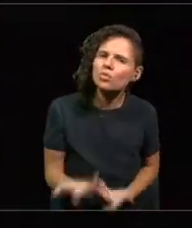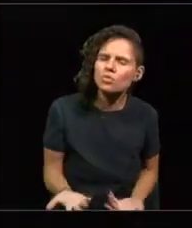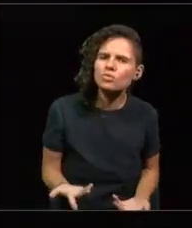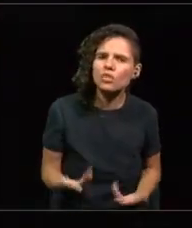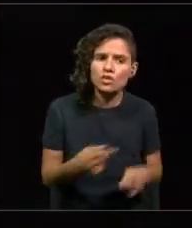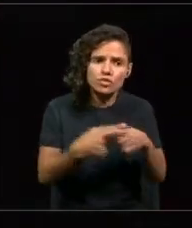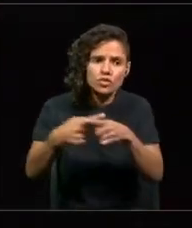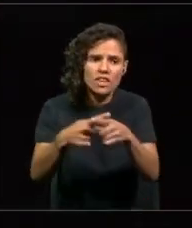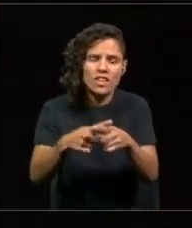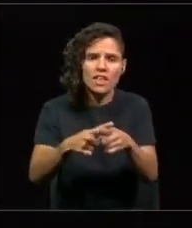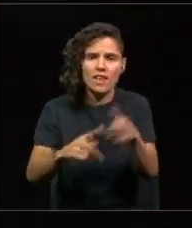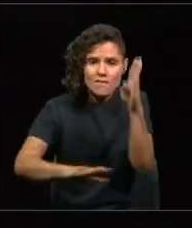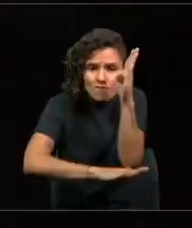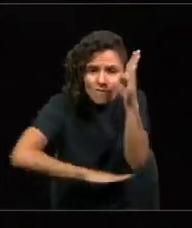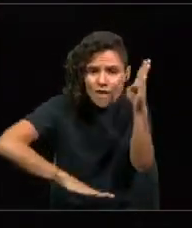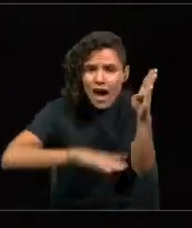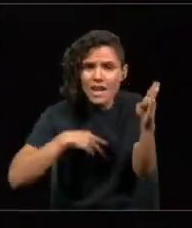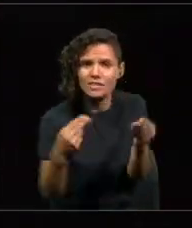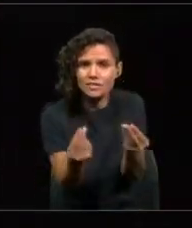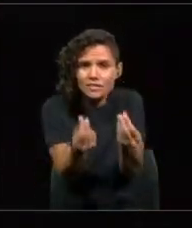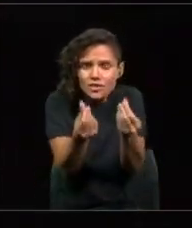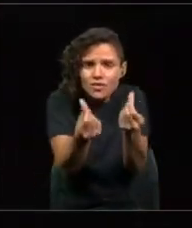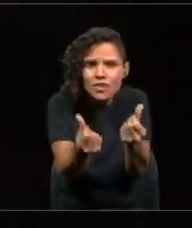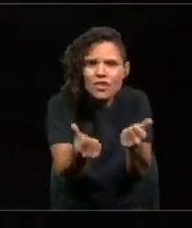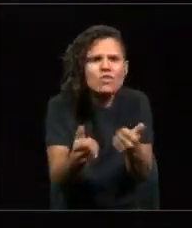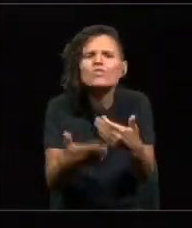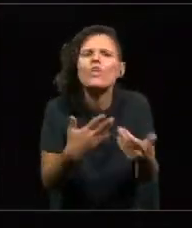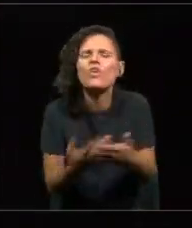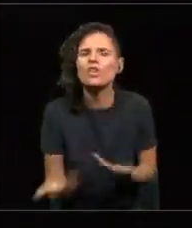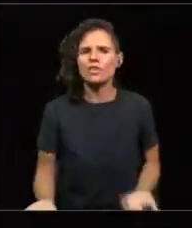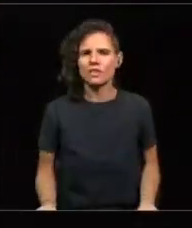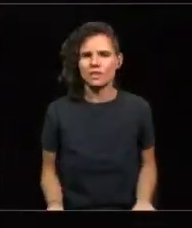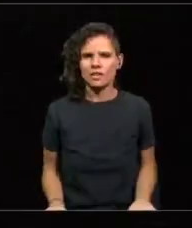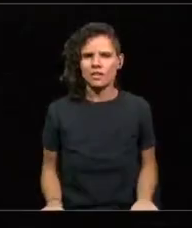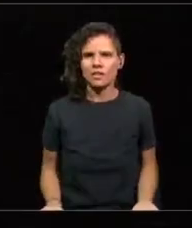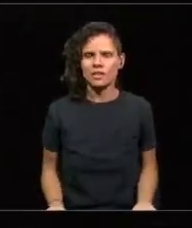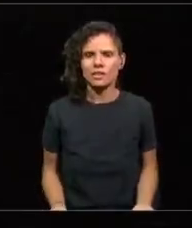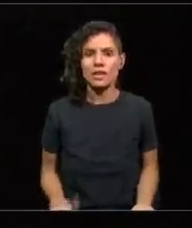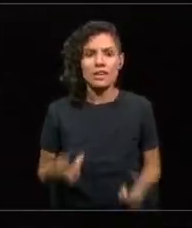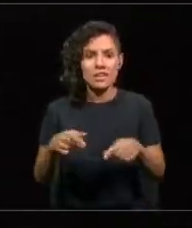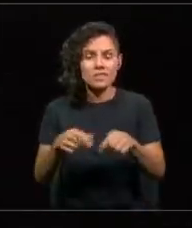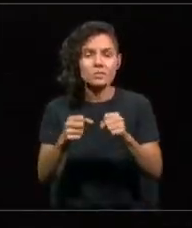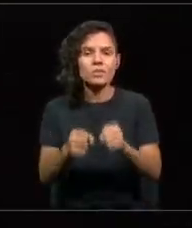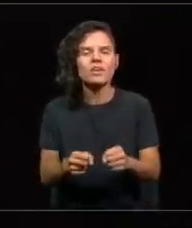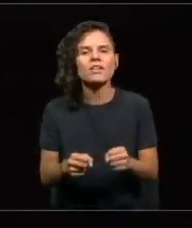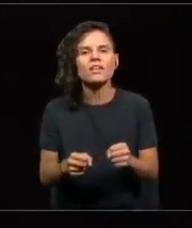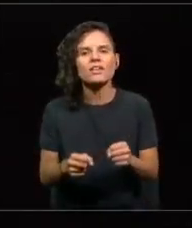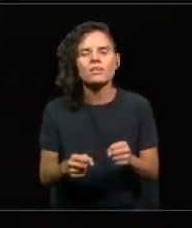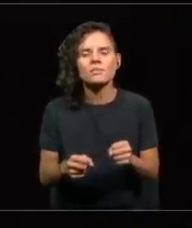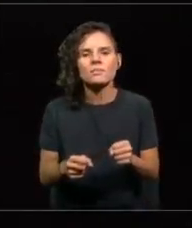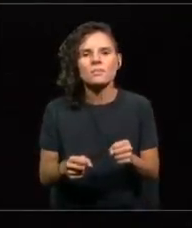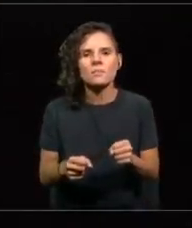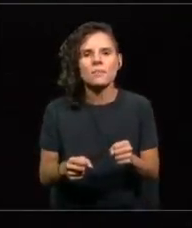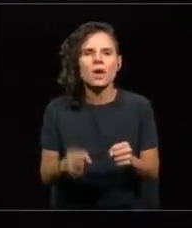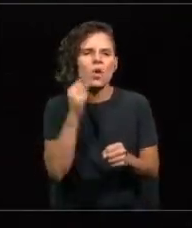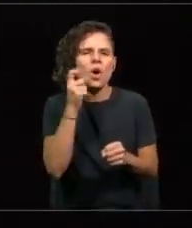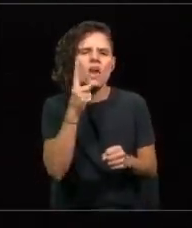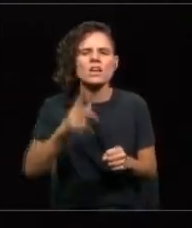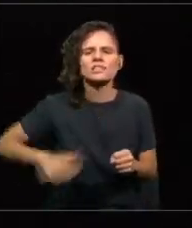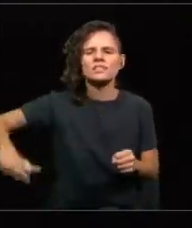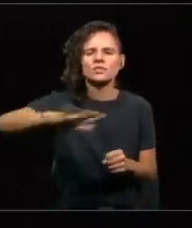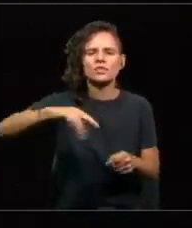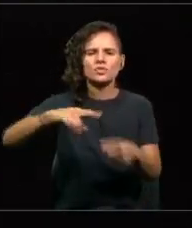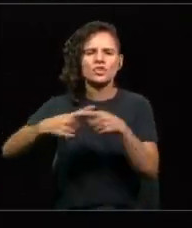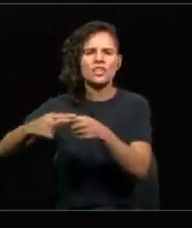en este mundo del trabajo que marque inevitablemente, a gusto o disgusto, las condiciones de la sociedad toda.